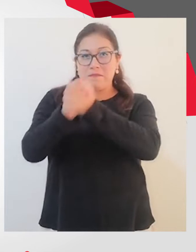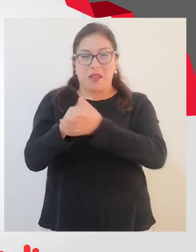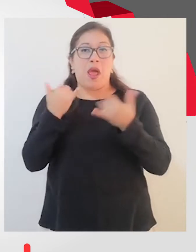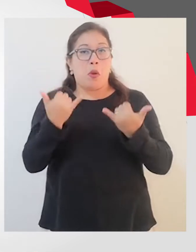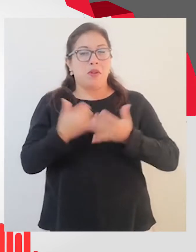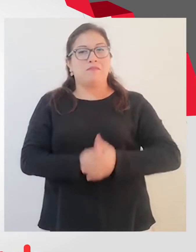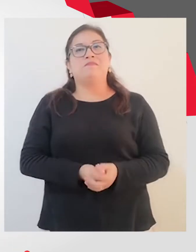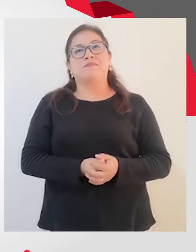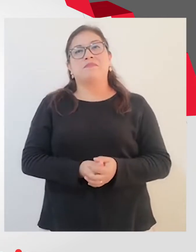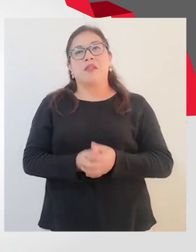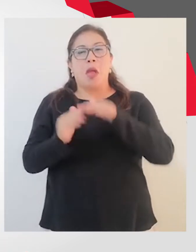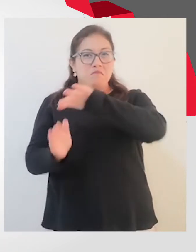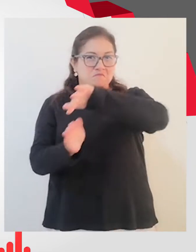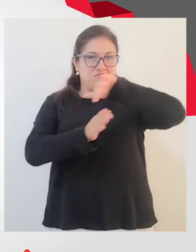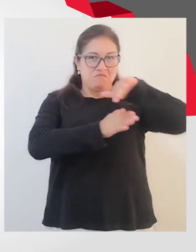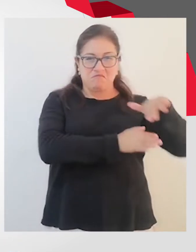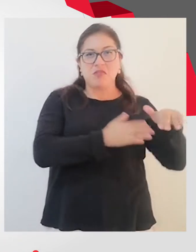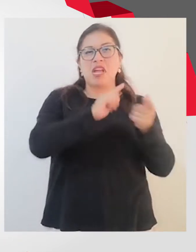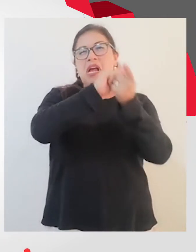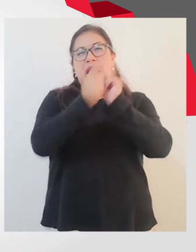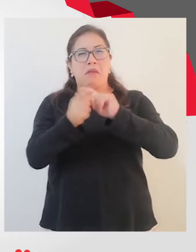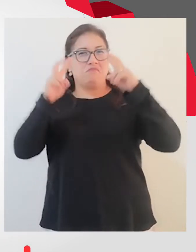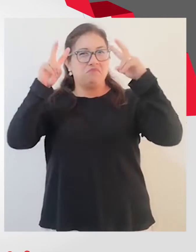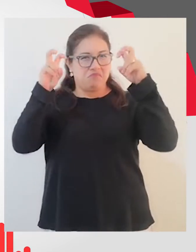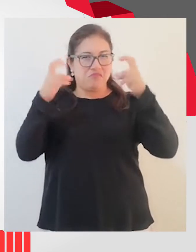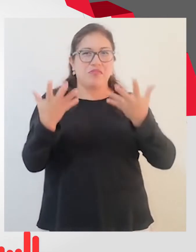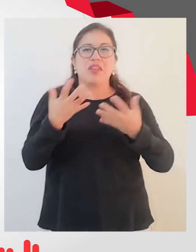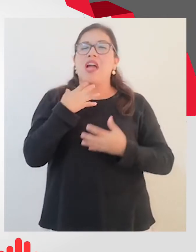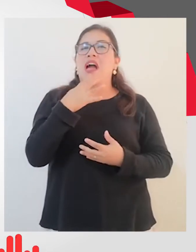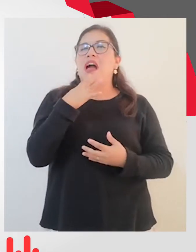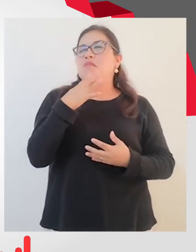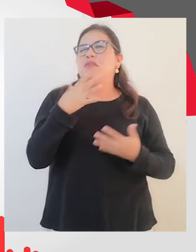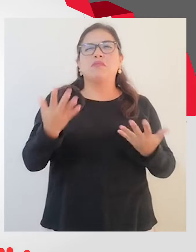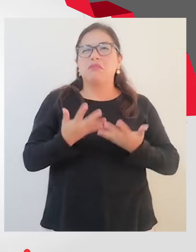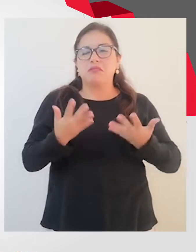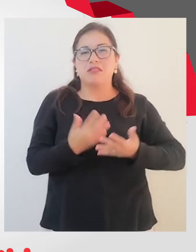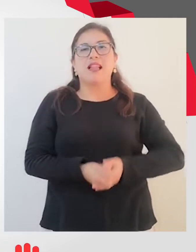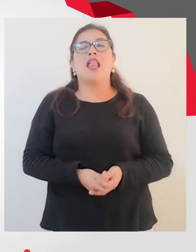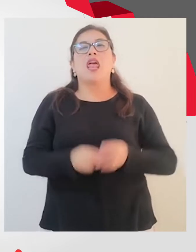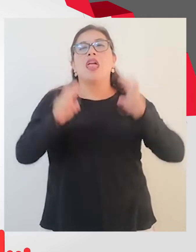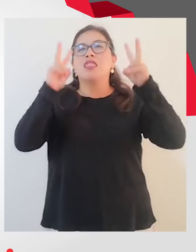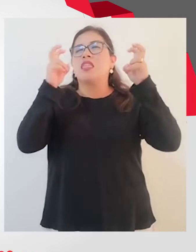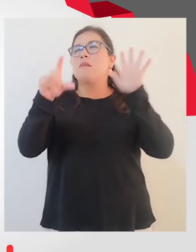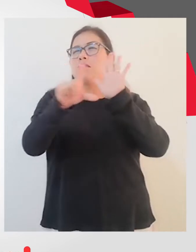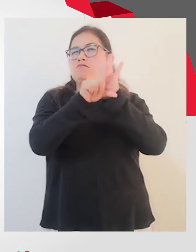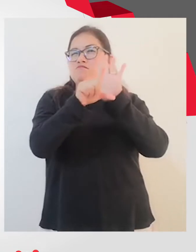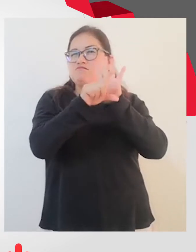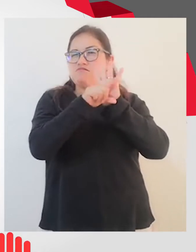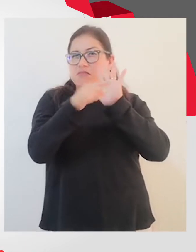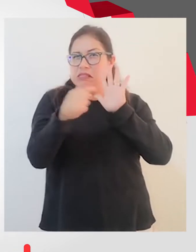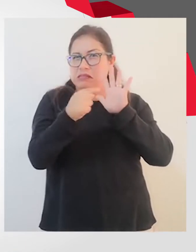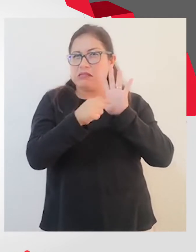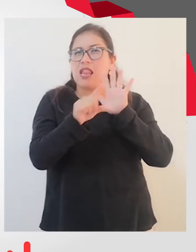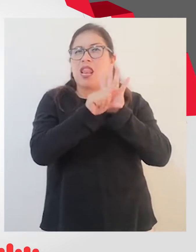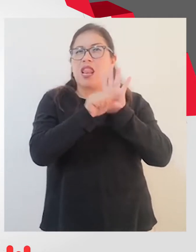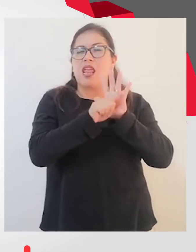pero ahora quiero hacer un cambio de tema porque tengo que hablar de un tema legal que es